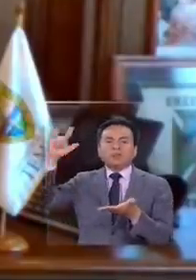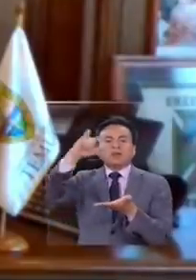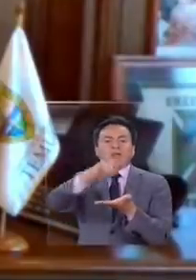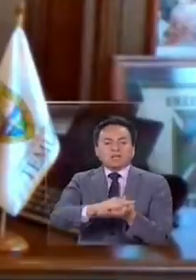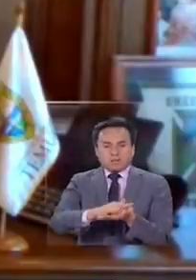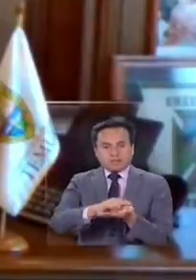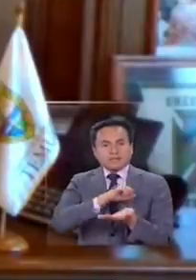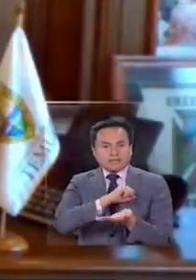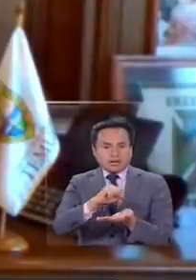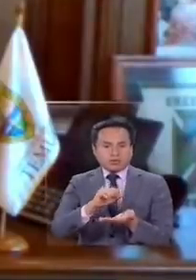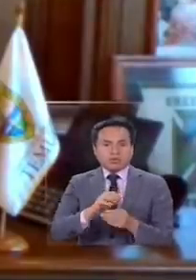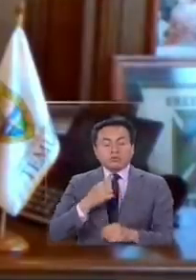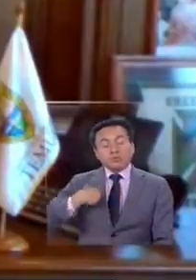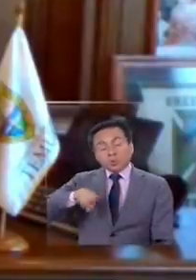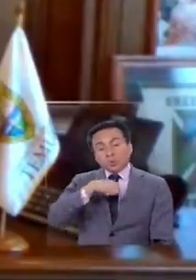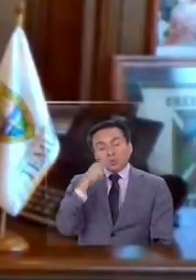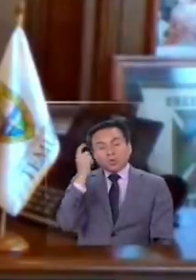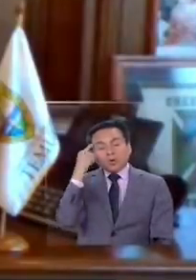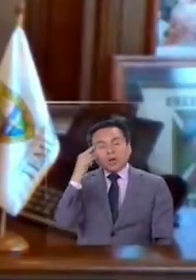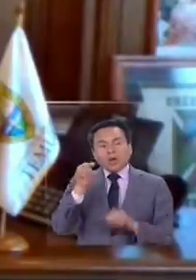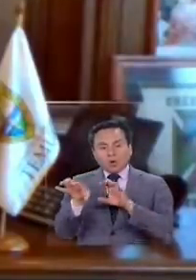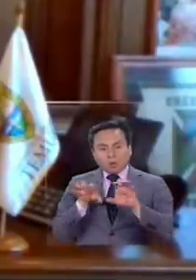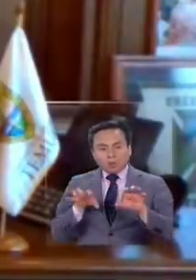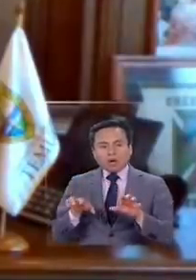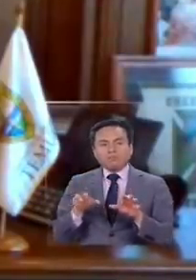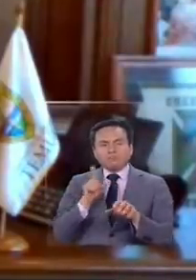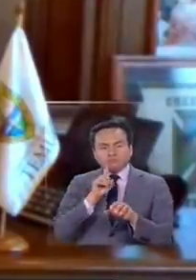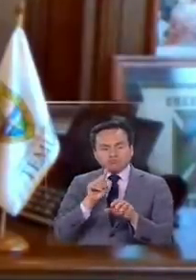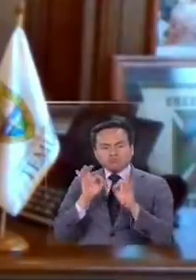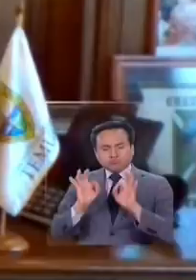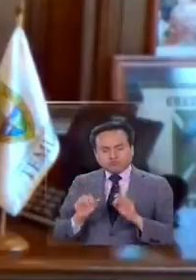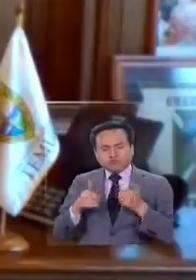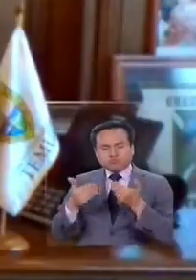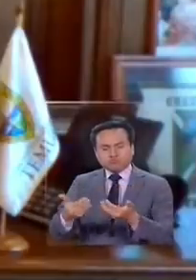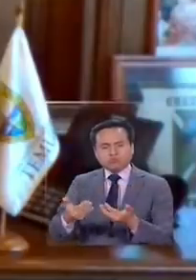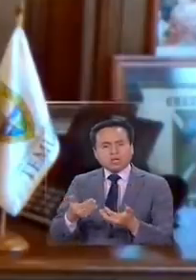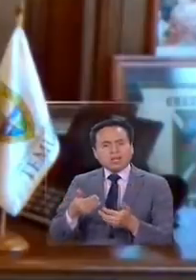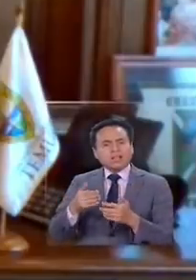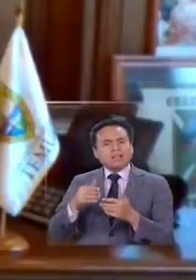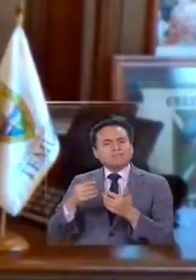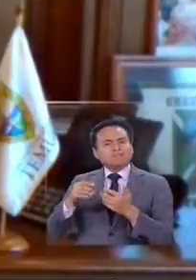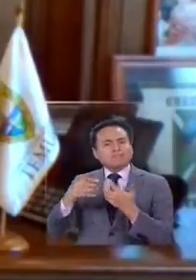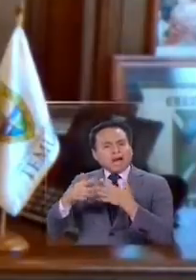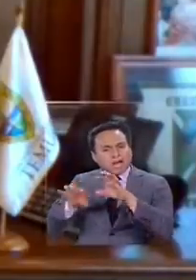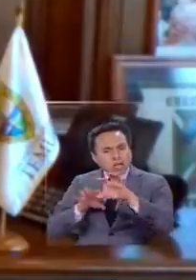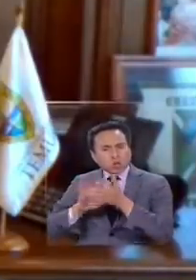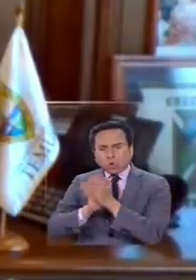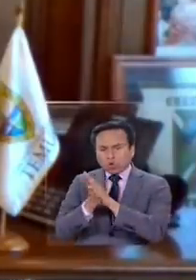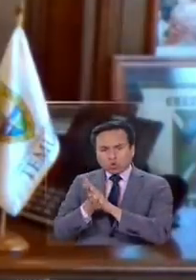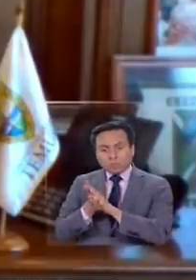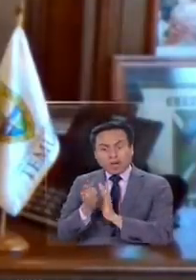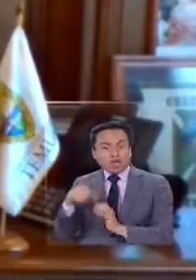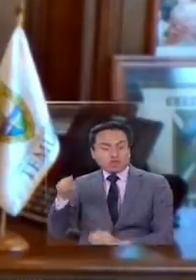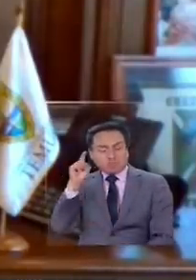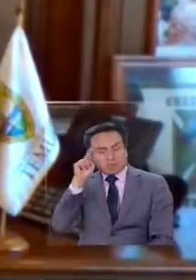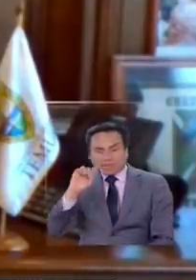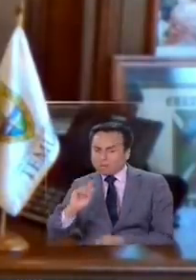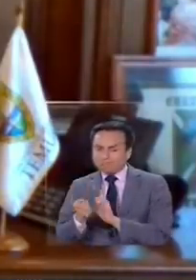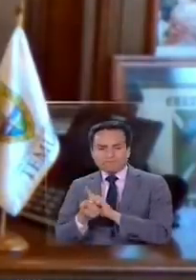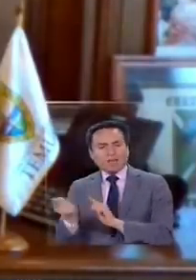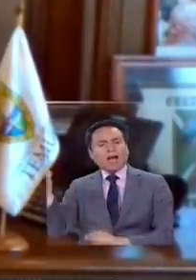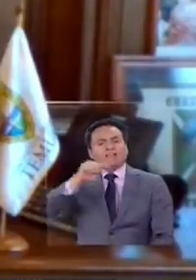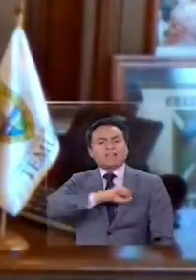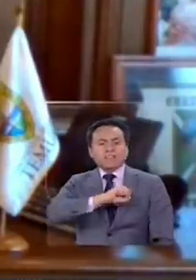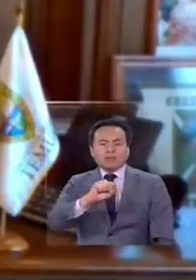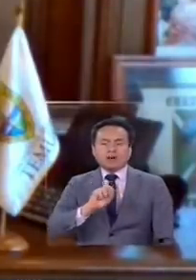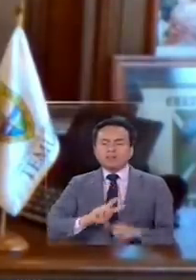hasta Santiago. Nosotros teníamos el equipamiento en ese momento disponible, pero prefirieron trasladarlo a Santiago y